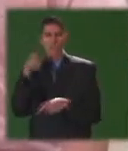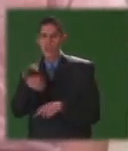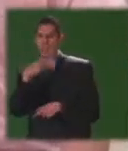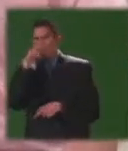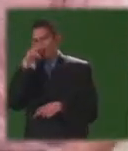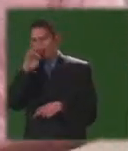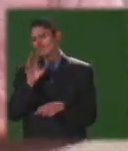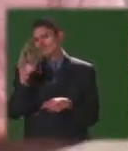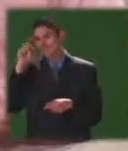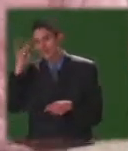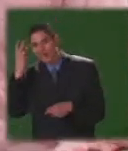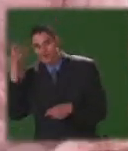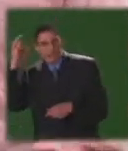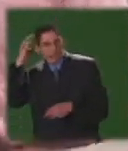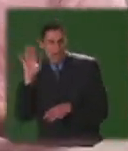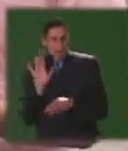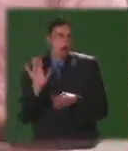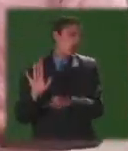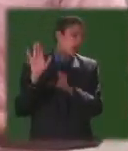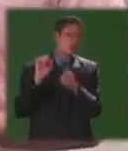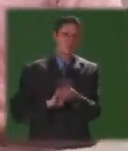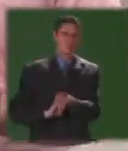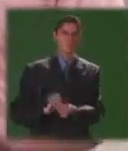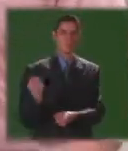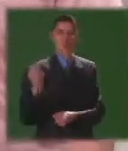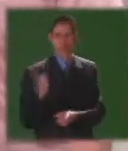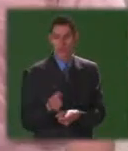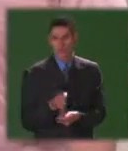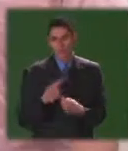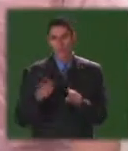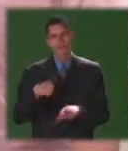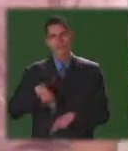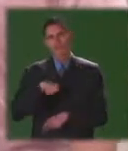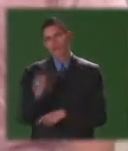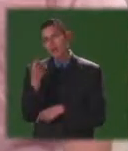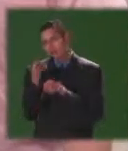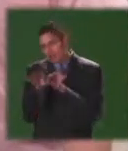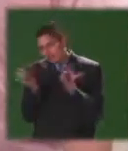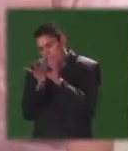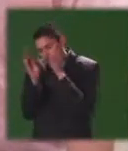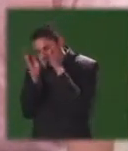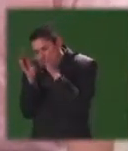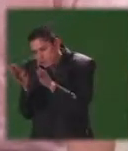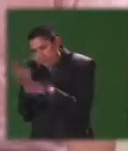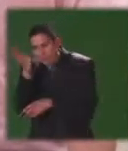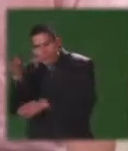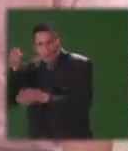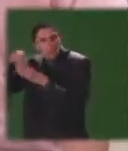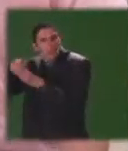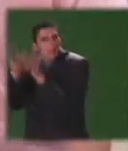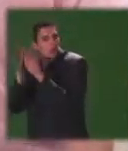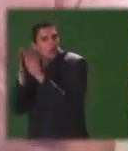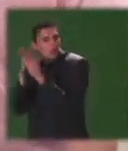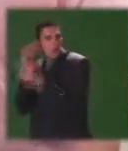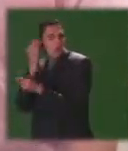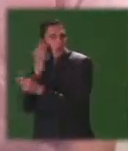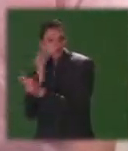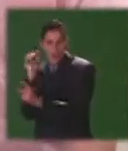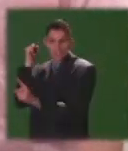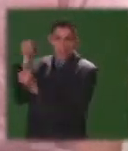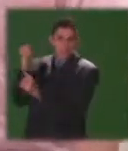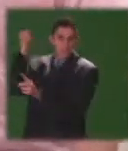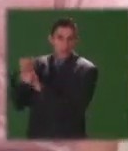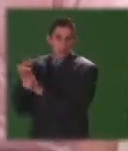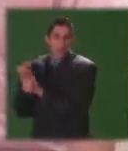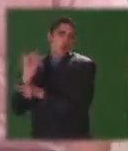su naturaleza pero no vemos de pronto que es que de pronto tienen una vivencia muy violenta en su casa o al revés son muy